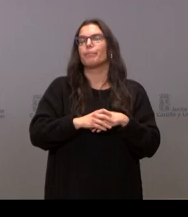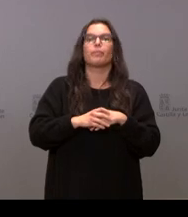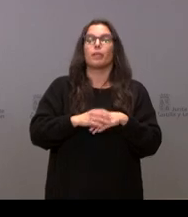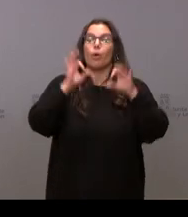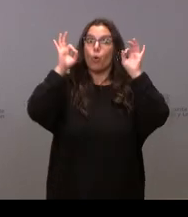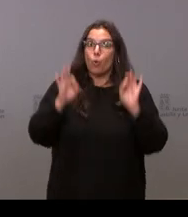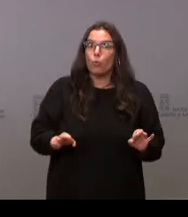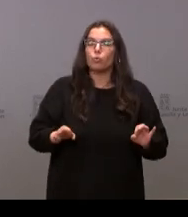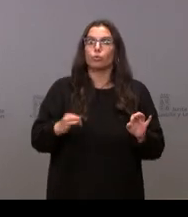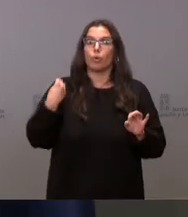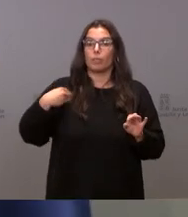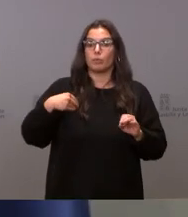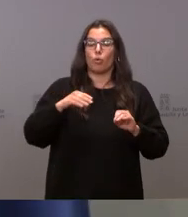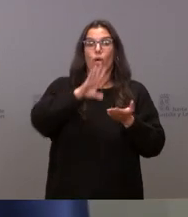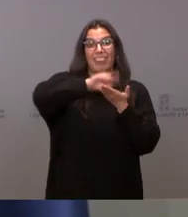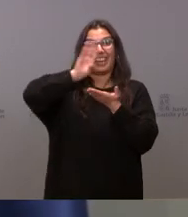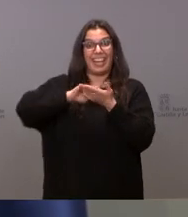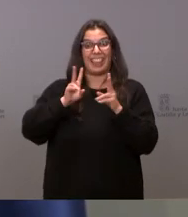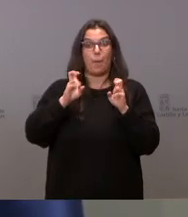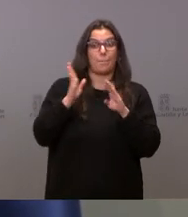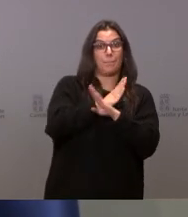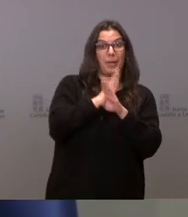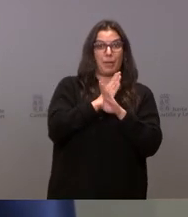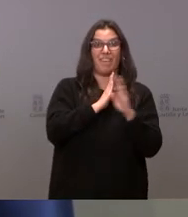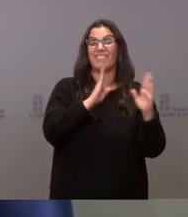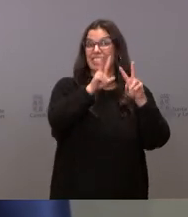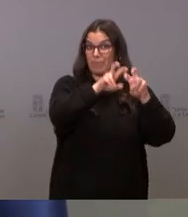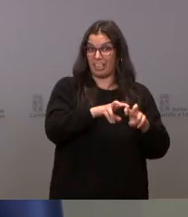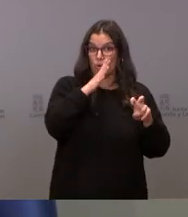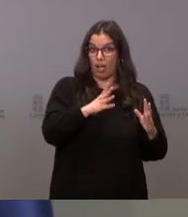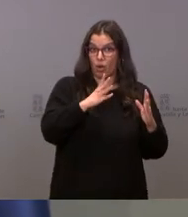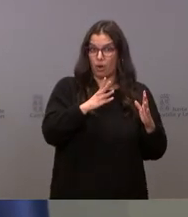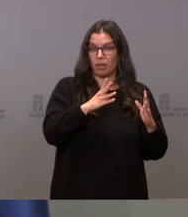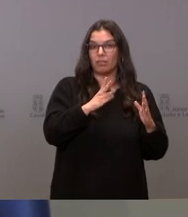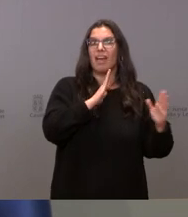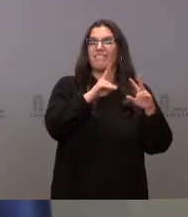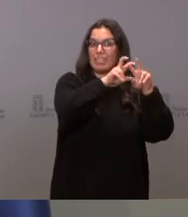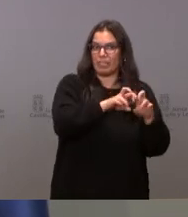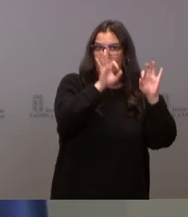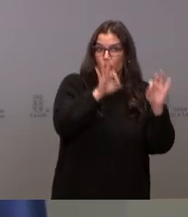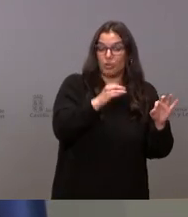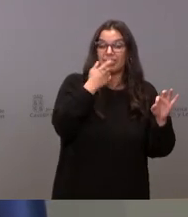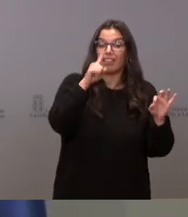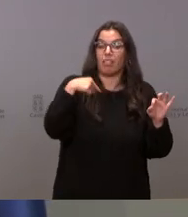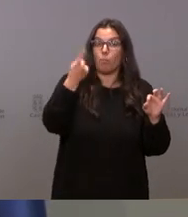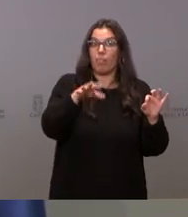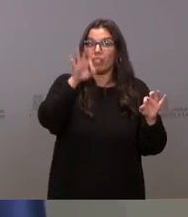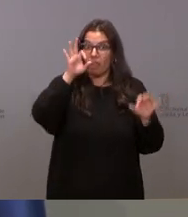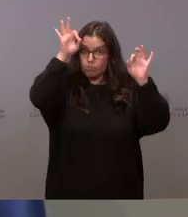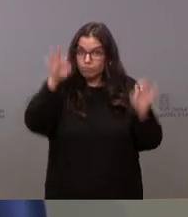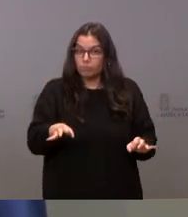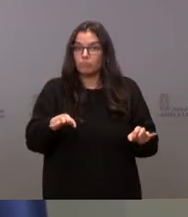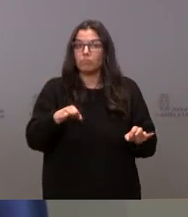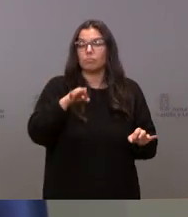las diligencias previas, en la fase en la que está, la fase de investigación, lo se conoce como la fase de investigación, si se decide proceder